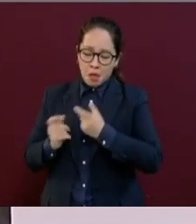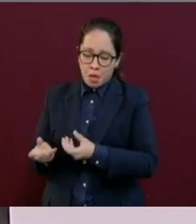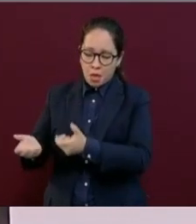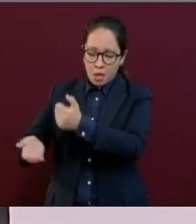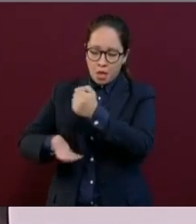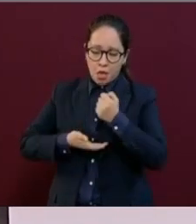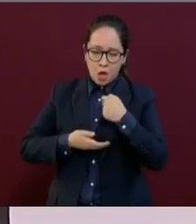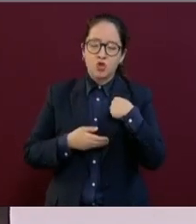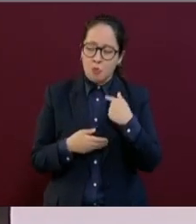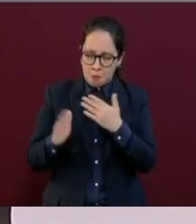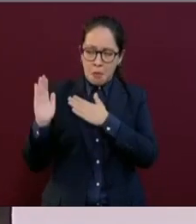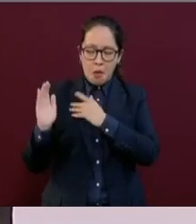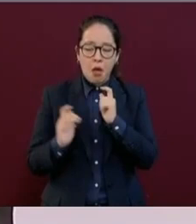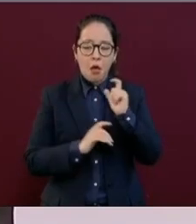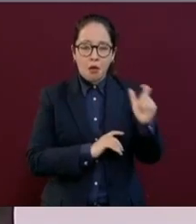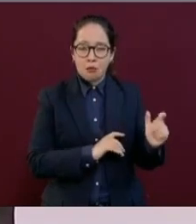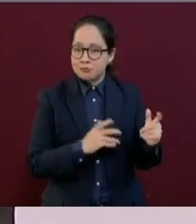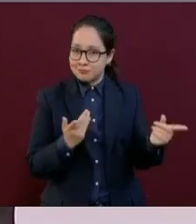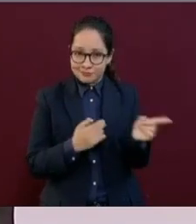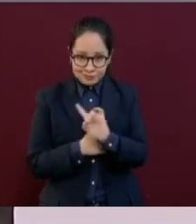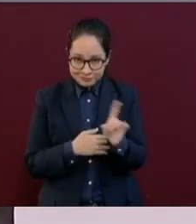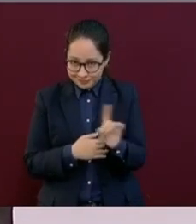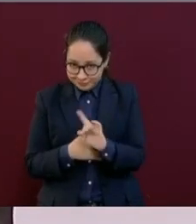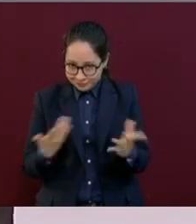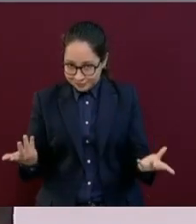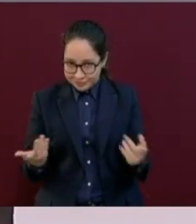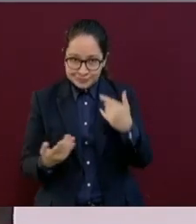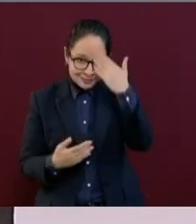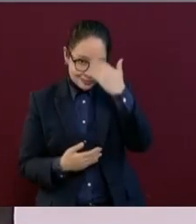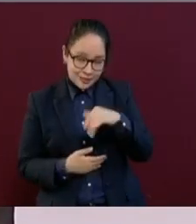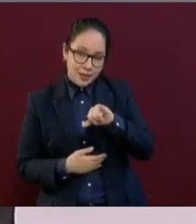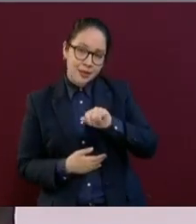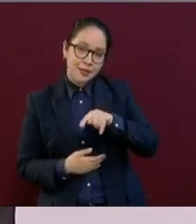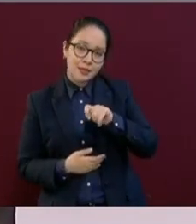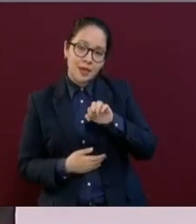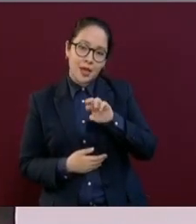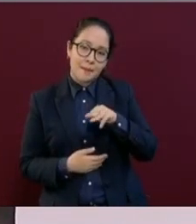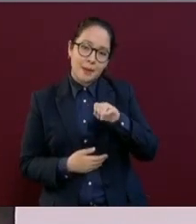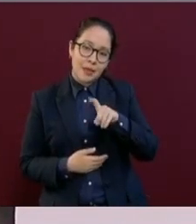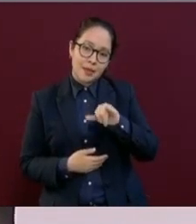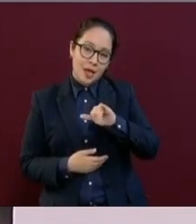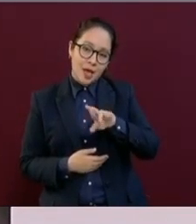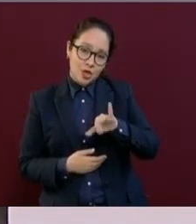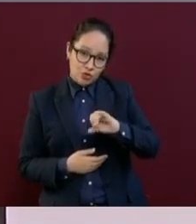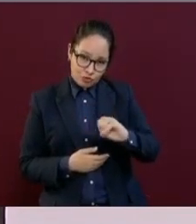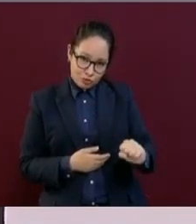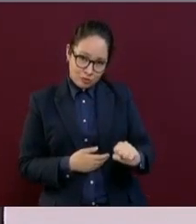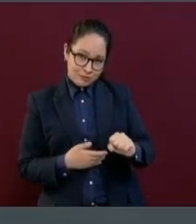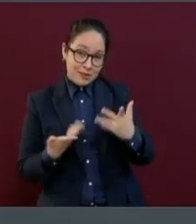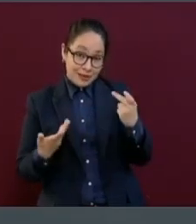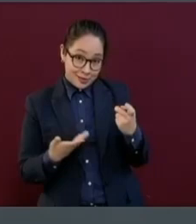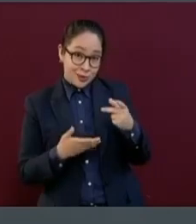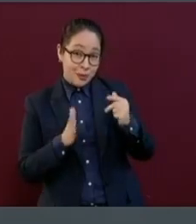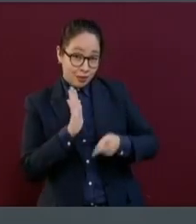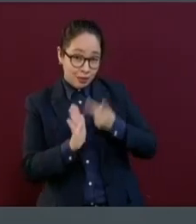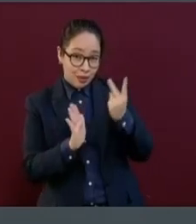Ya saben lo que decía yo antes y ahora voy a repetir.